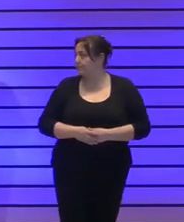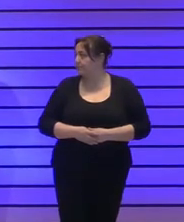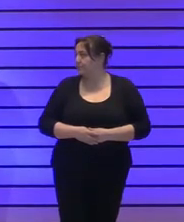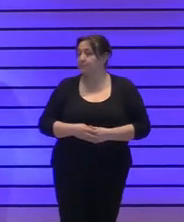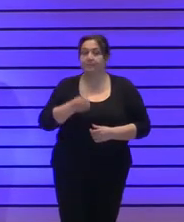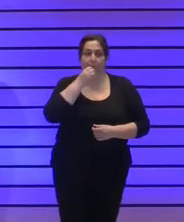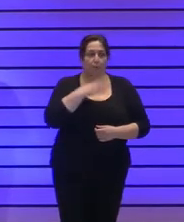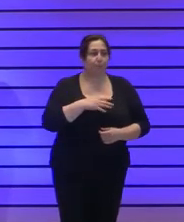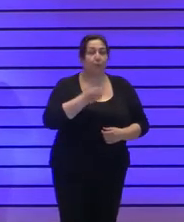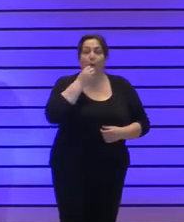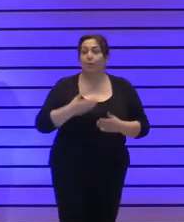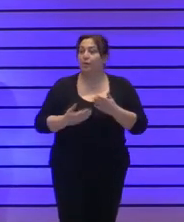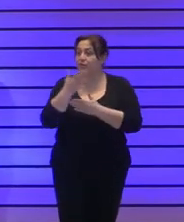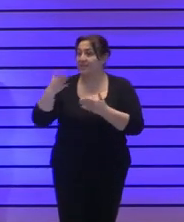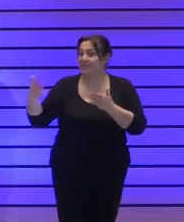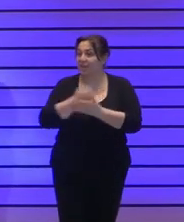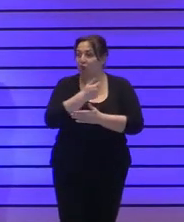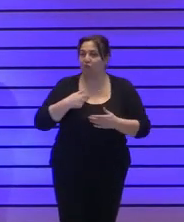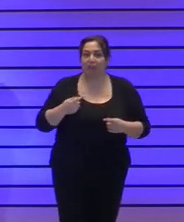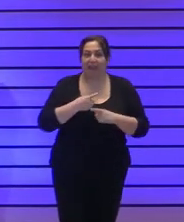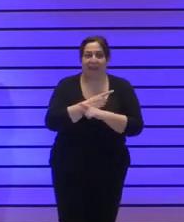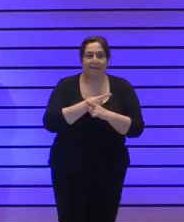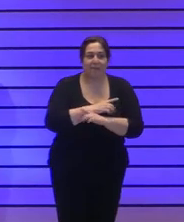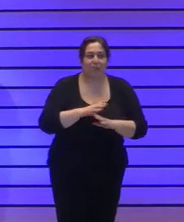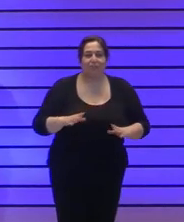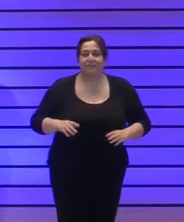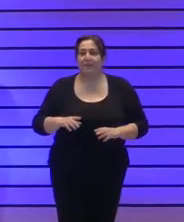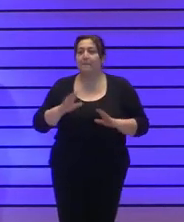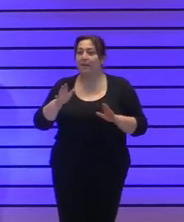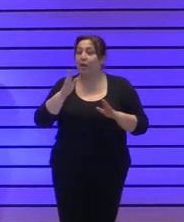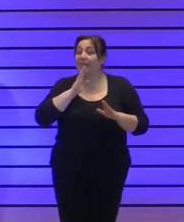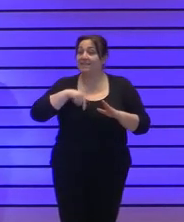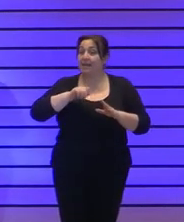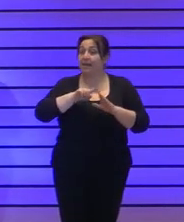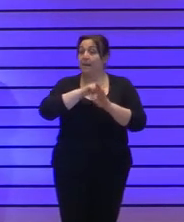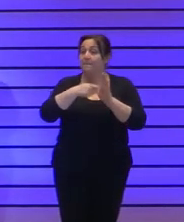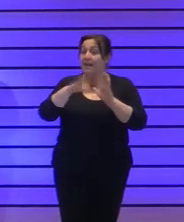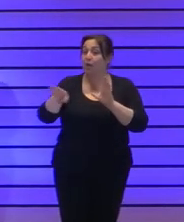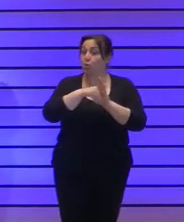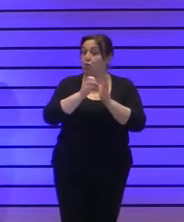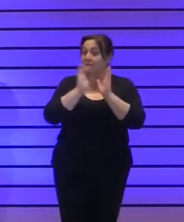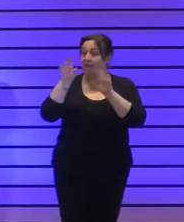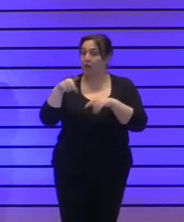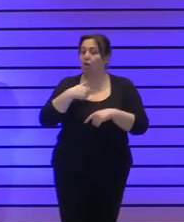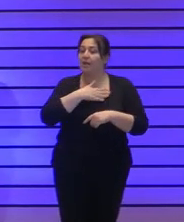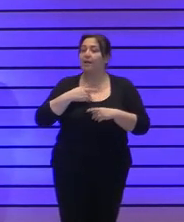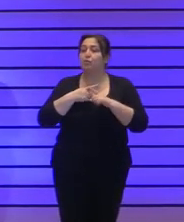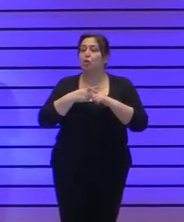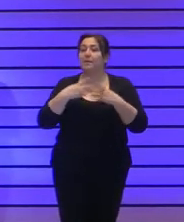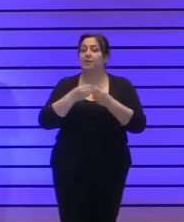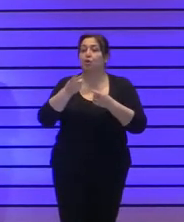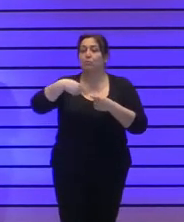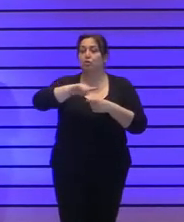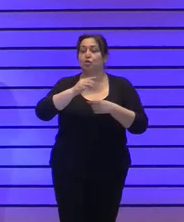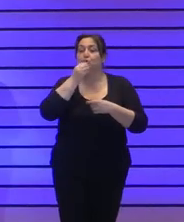Bueno, pues buenos días a todos. Qué nervios. Pero desde plena inclusión Castilla y León. Hoy queremos compartir con vosotros la buena práctica